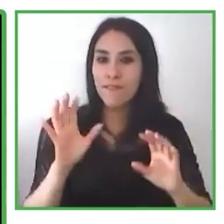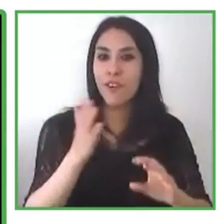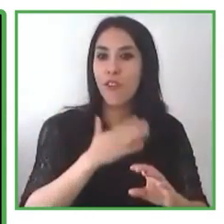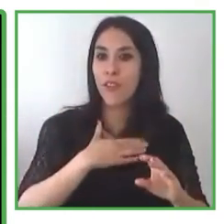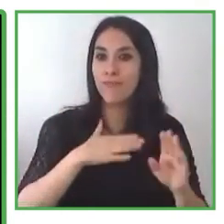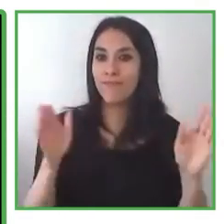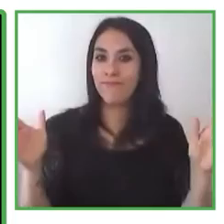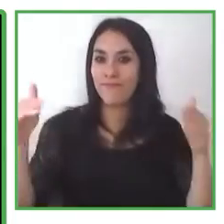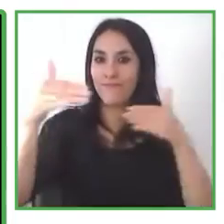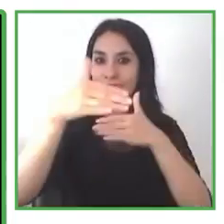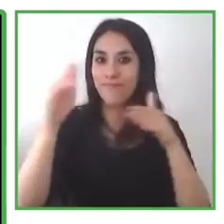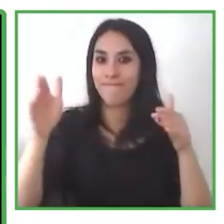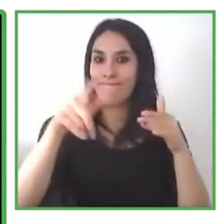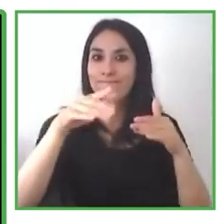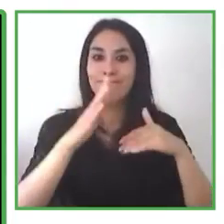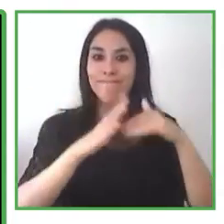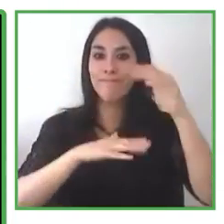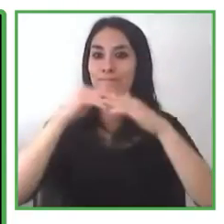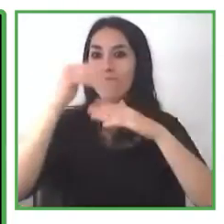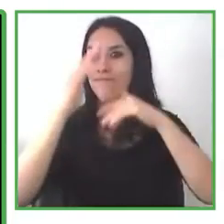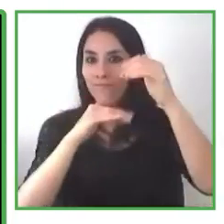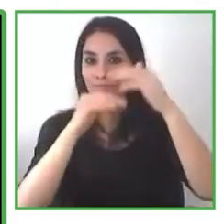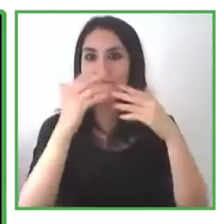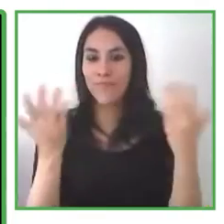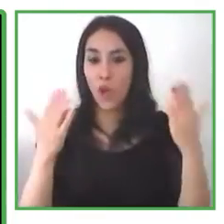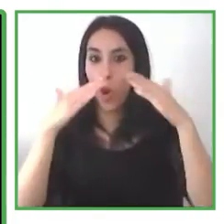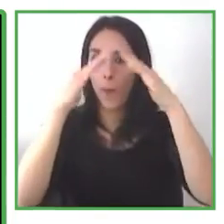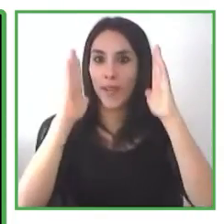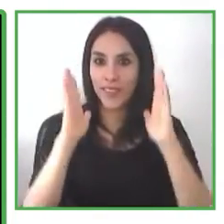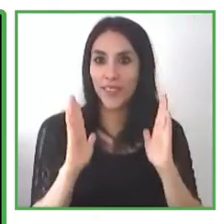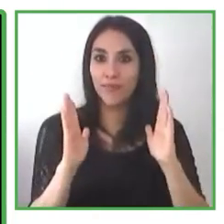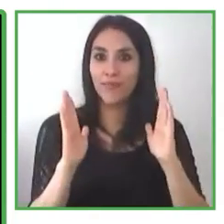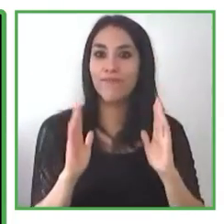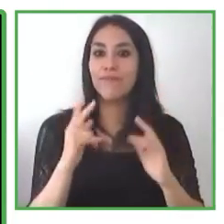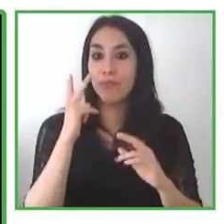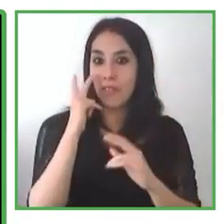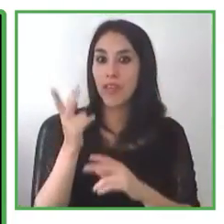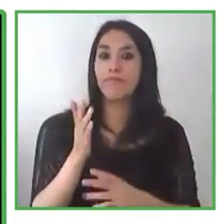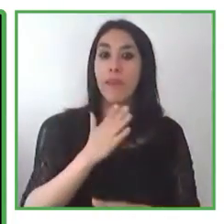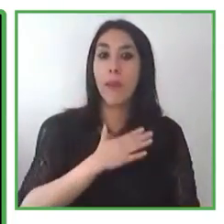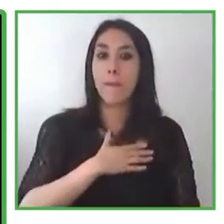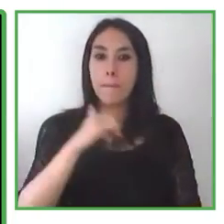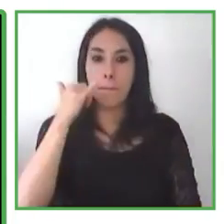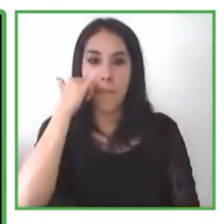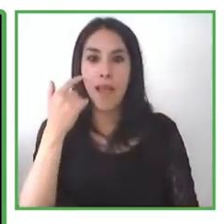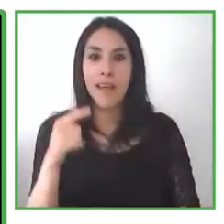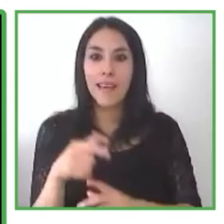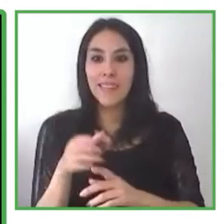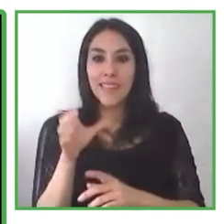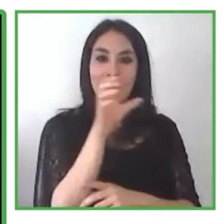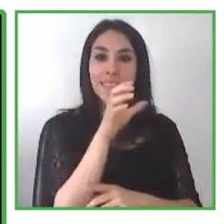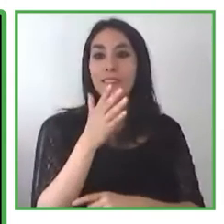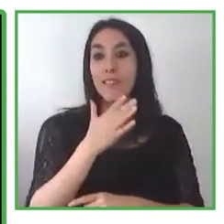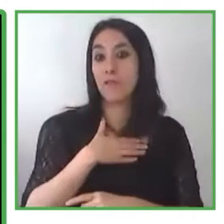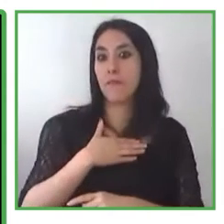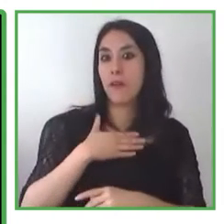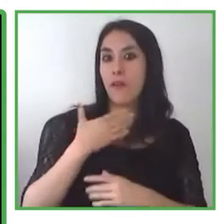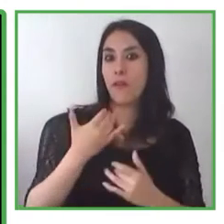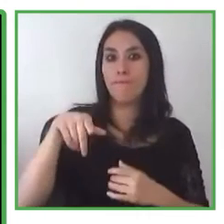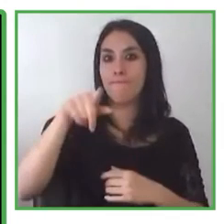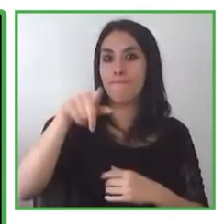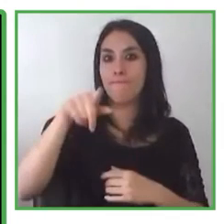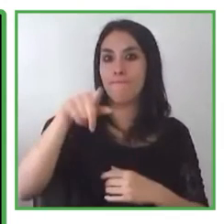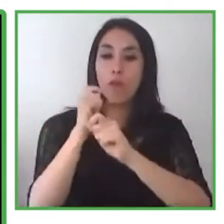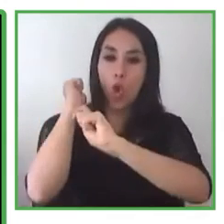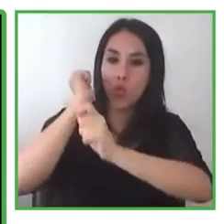oficio es crear vaseteras de madera y si quieres algo equilibrado mi teléfono ese es el